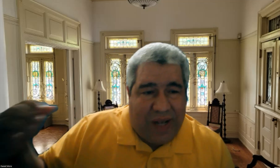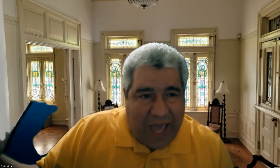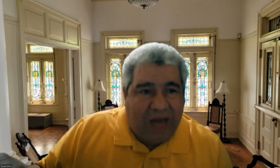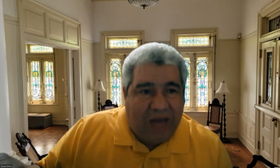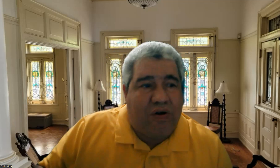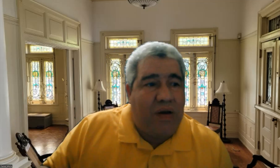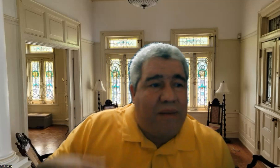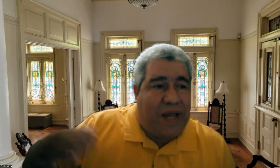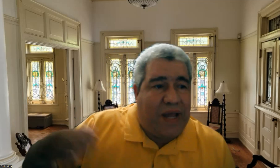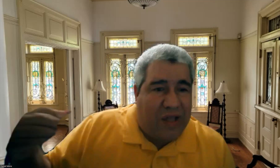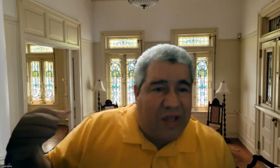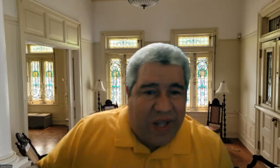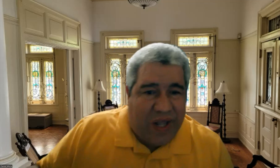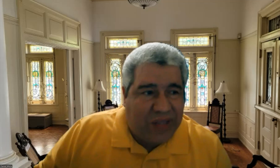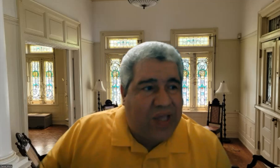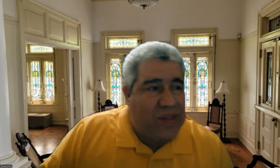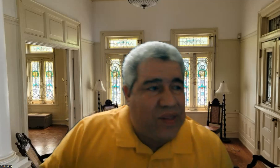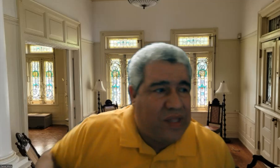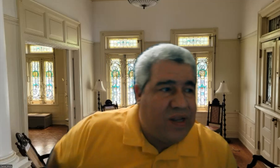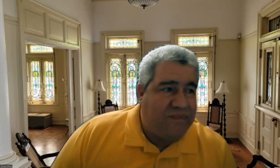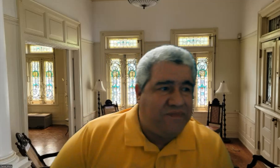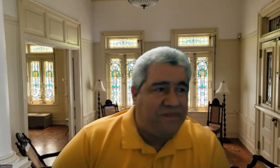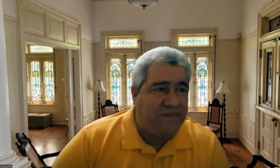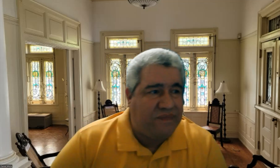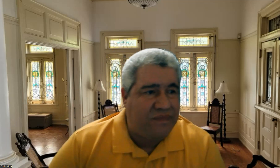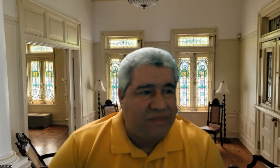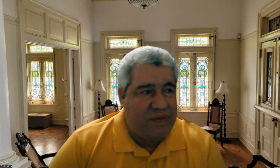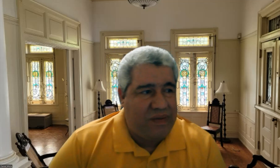mobiliario para hacer conferencias etcétera